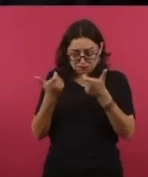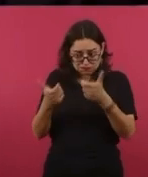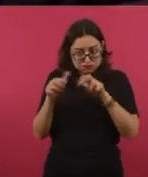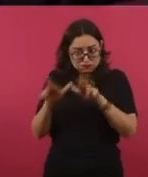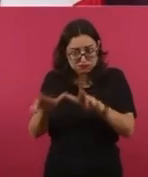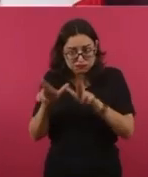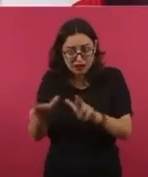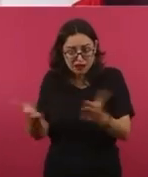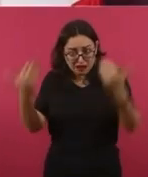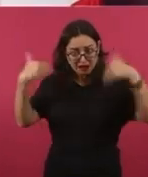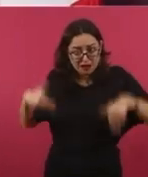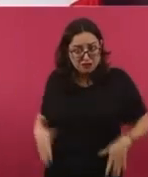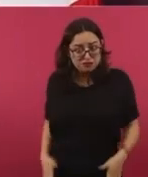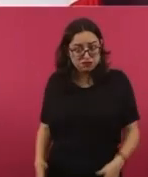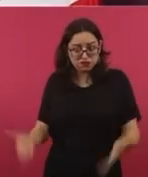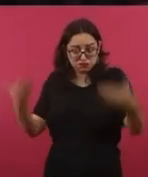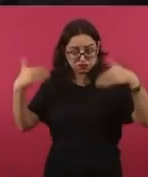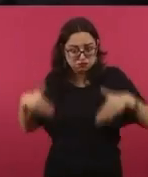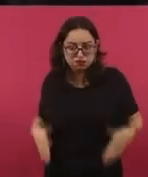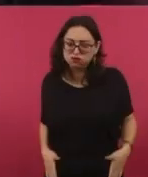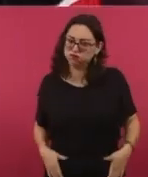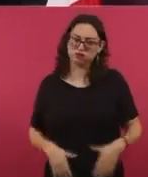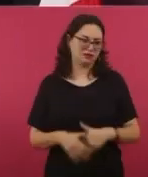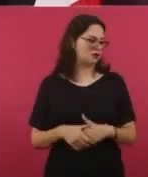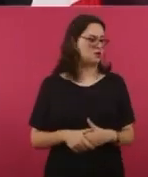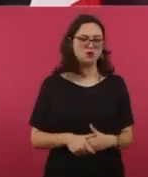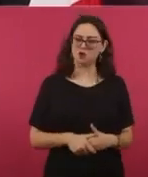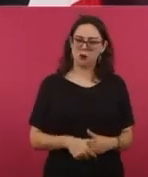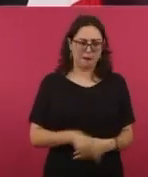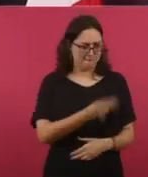a la iniciativa privada. O